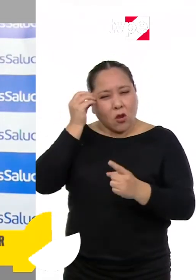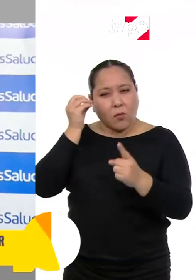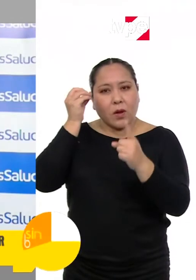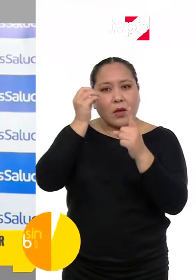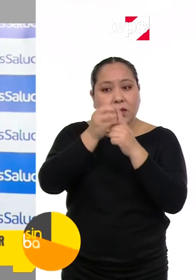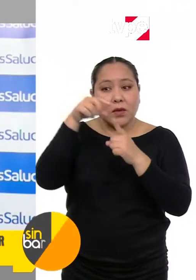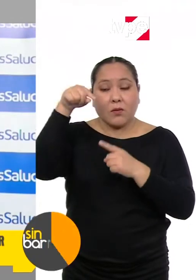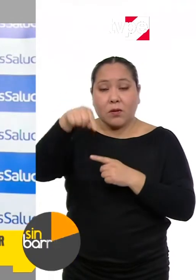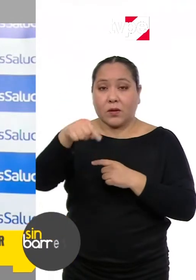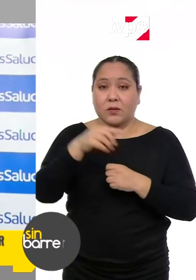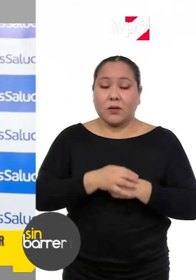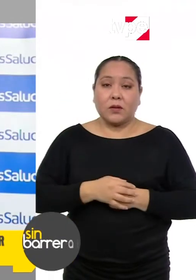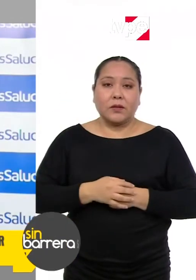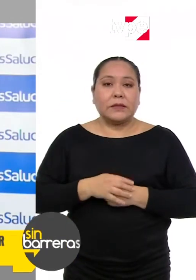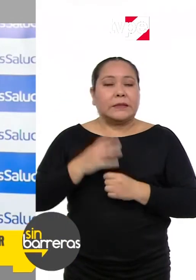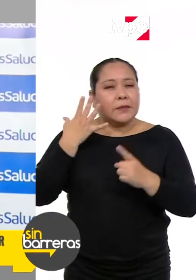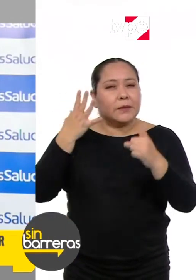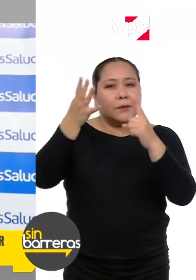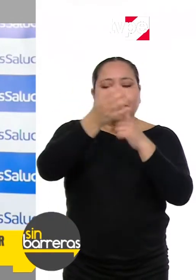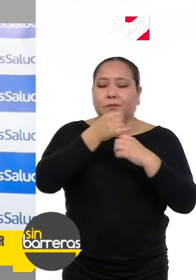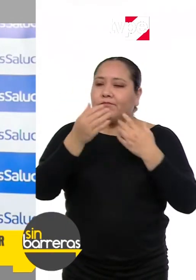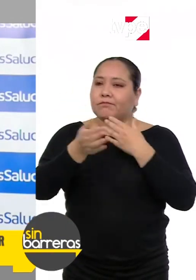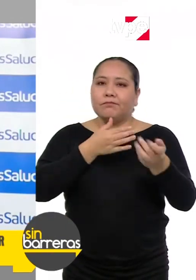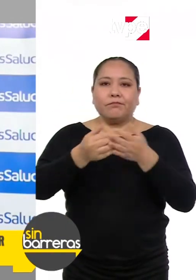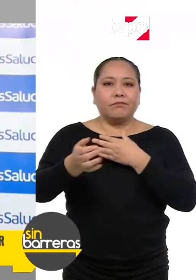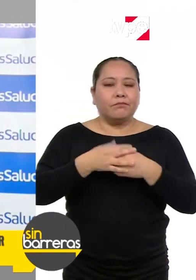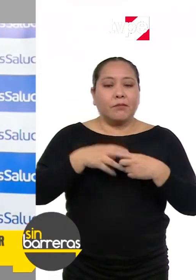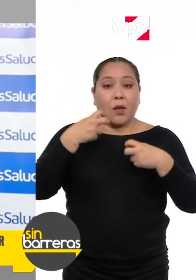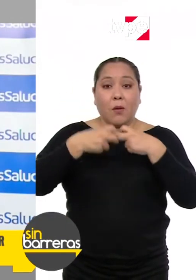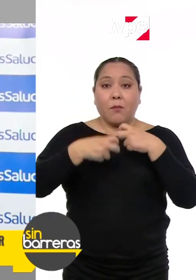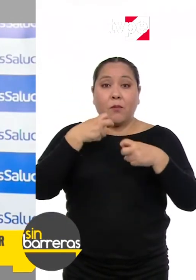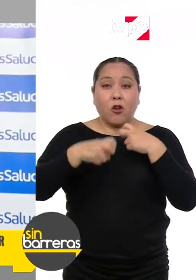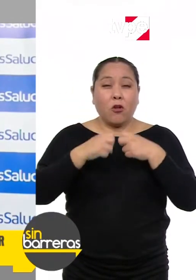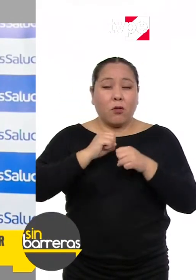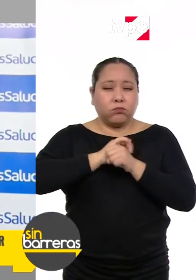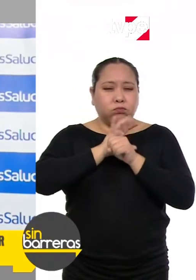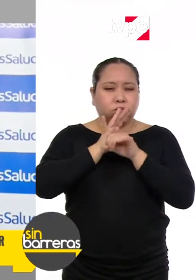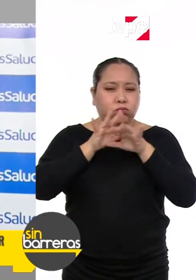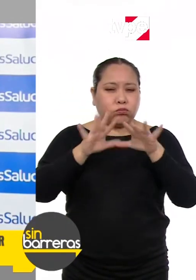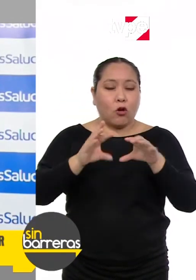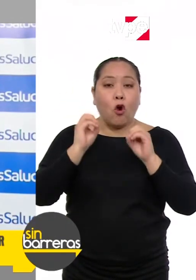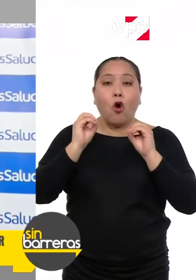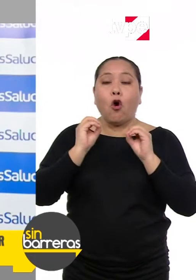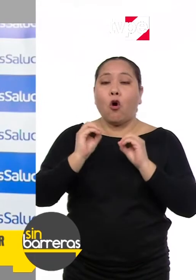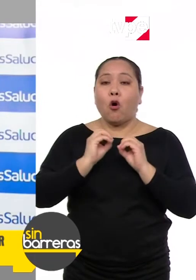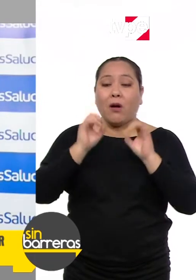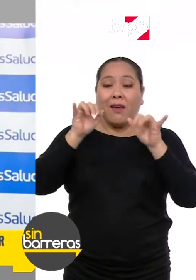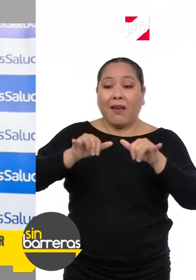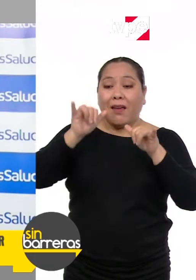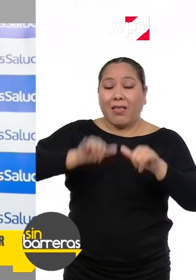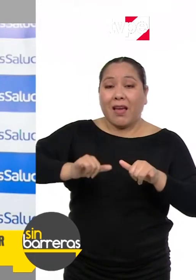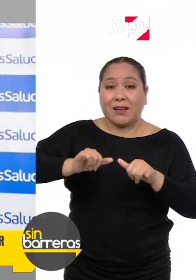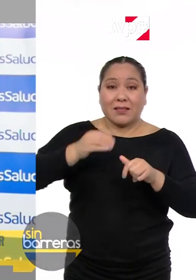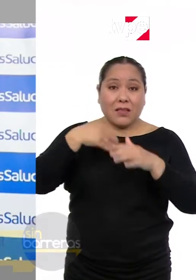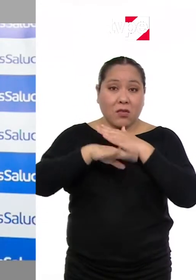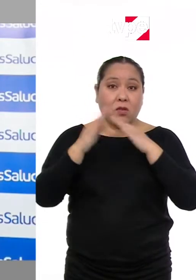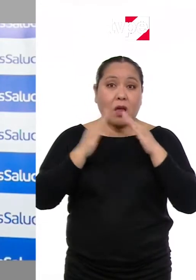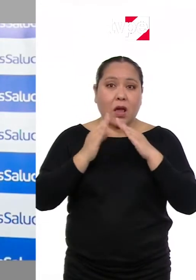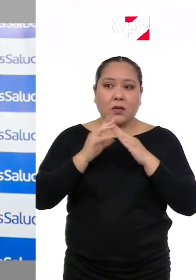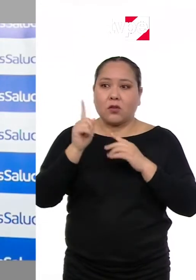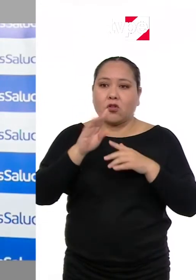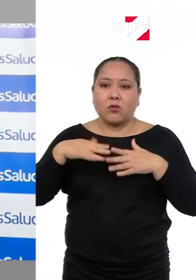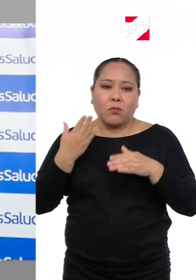finalidad es lograr que a pesar de la pandemia y de la cuarentena, por la imposibilidad de desplazarse de la población,